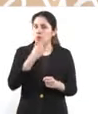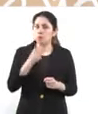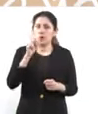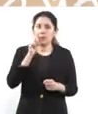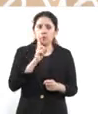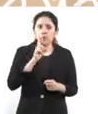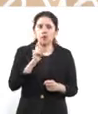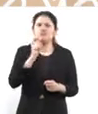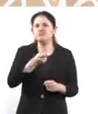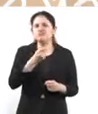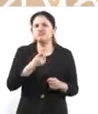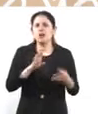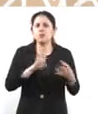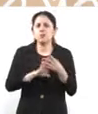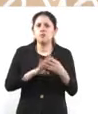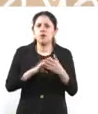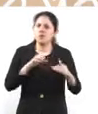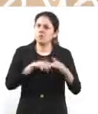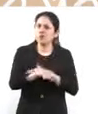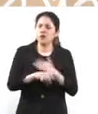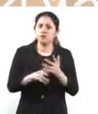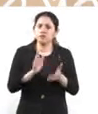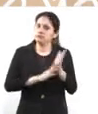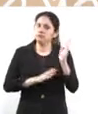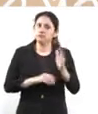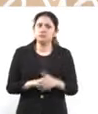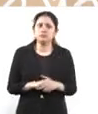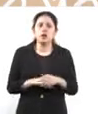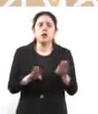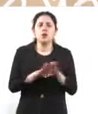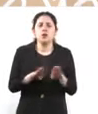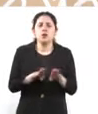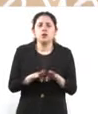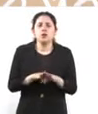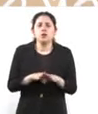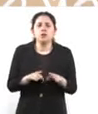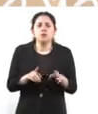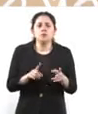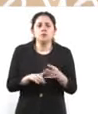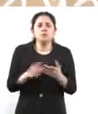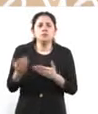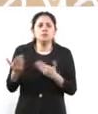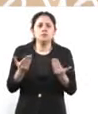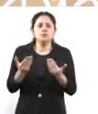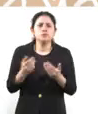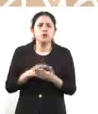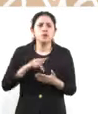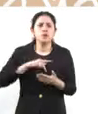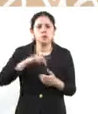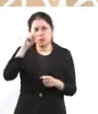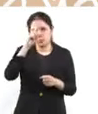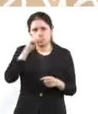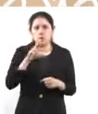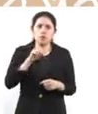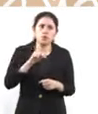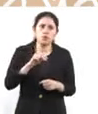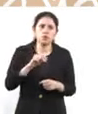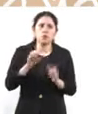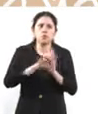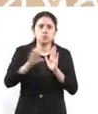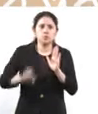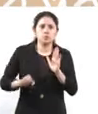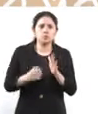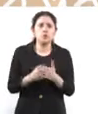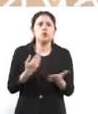no está sujeto a su criterio. ¿Qué está sujeto a su criterio siempre? Si trae las suficientes